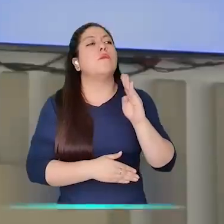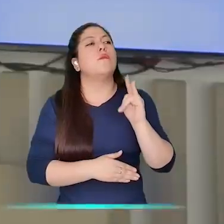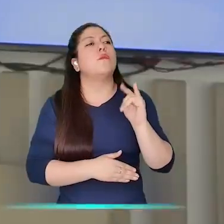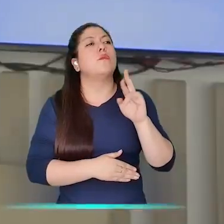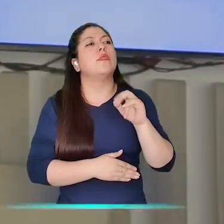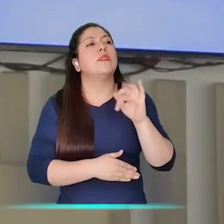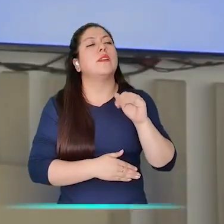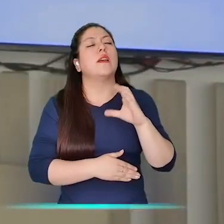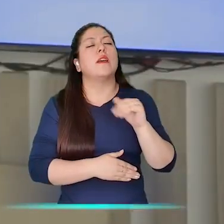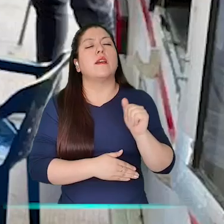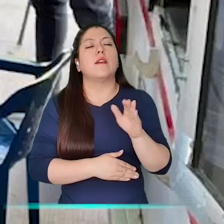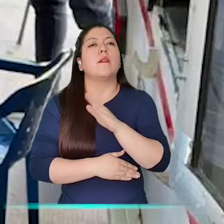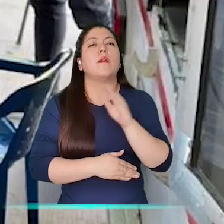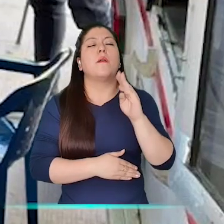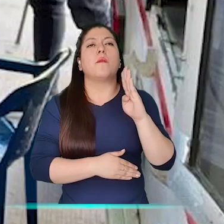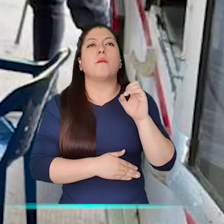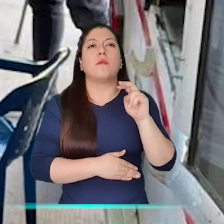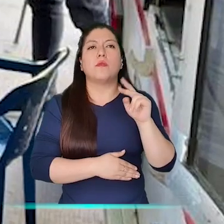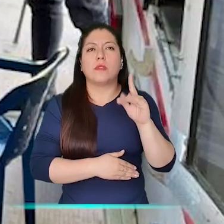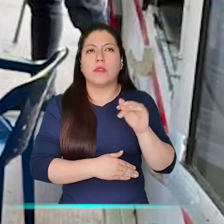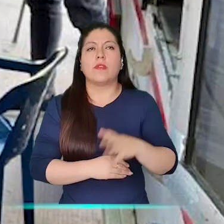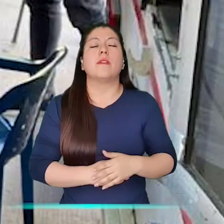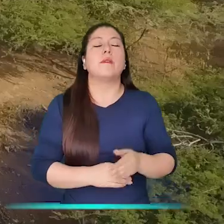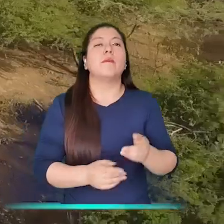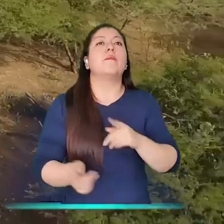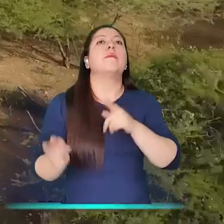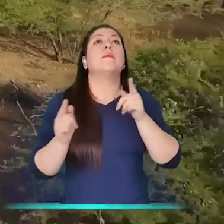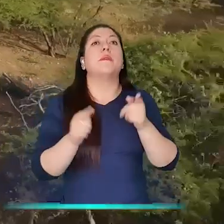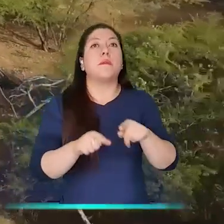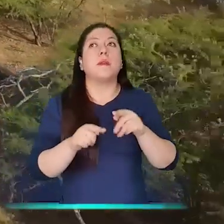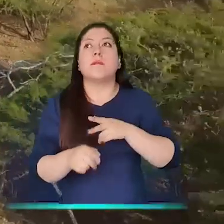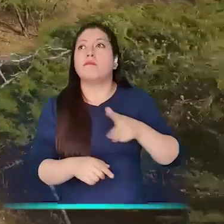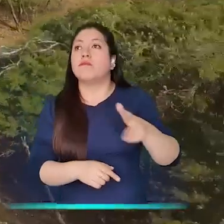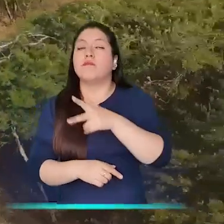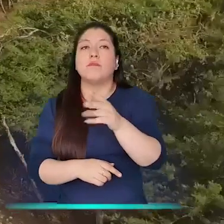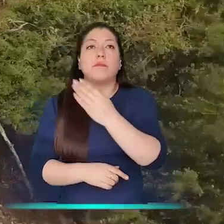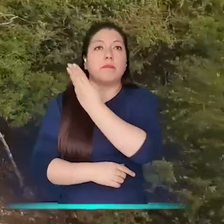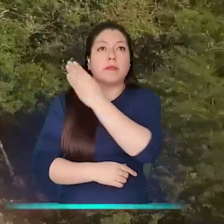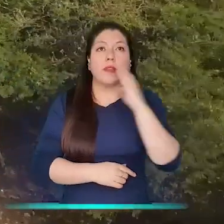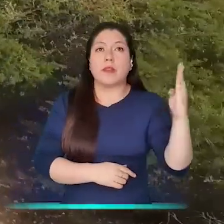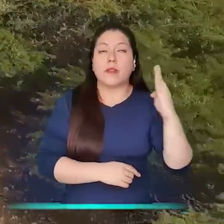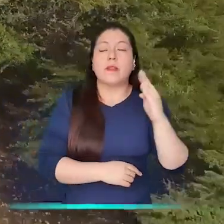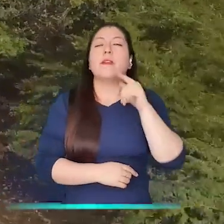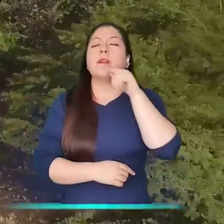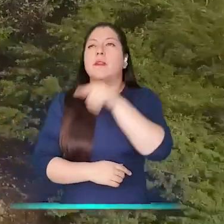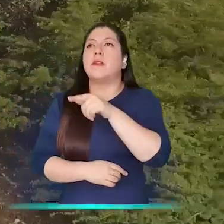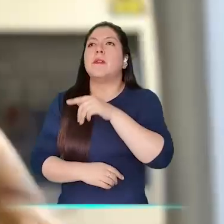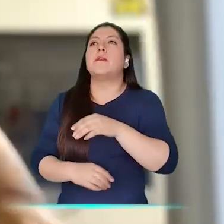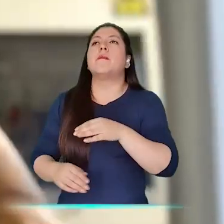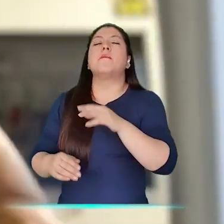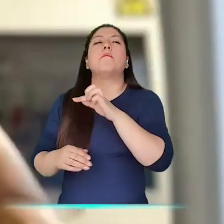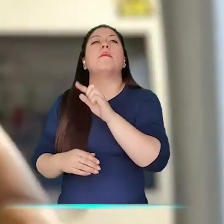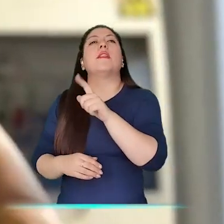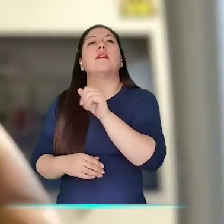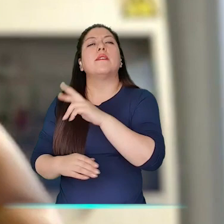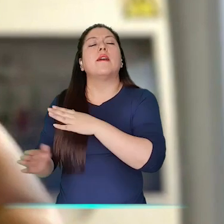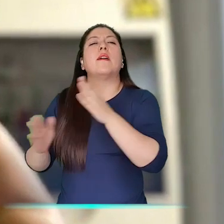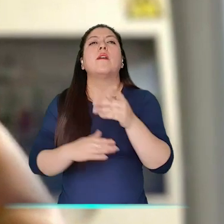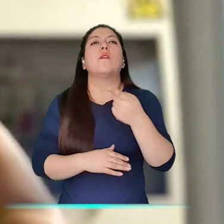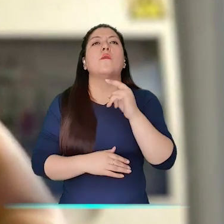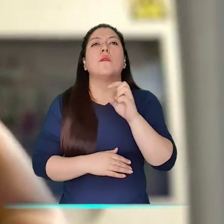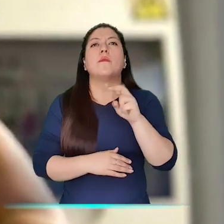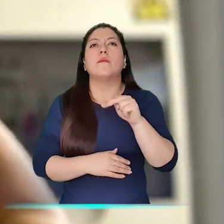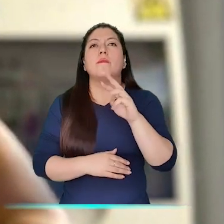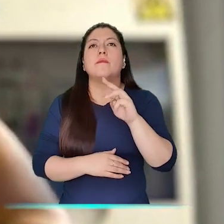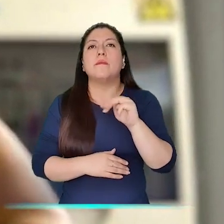y en los corregimientos de Buritaca y Bonda. Nuestra móvil viajó a la ciudad de Barranquilla, tuvo presencia en los